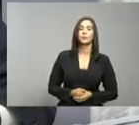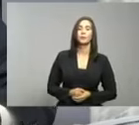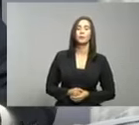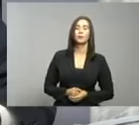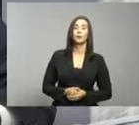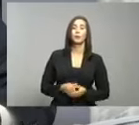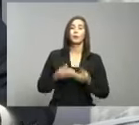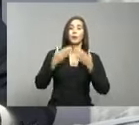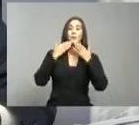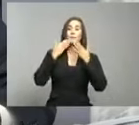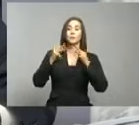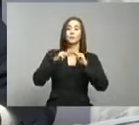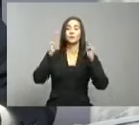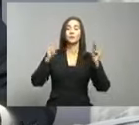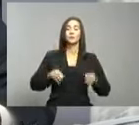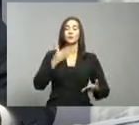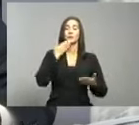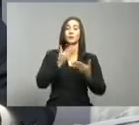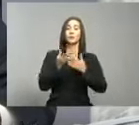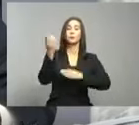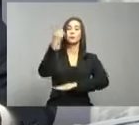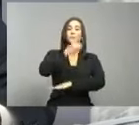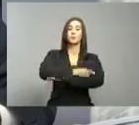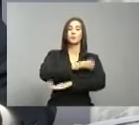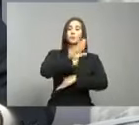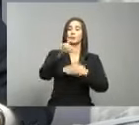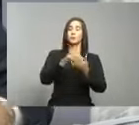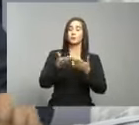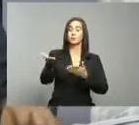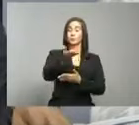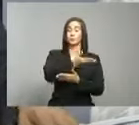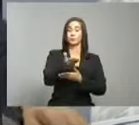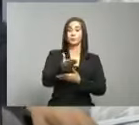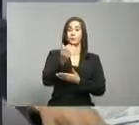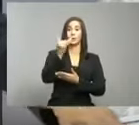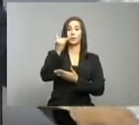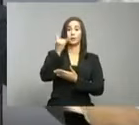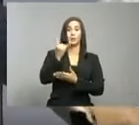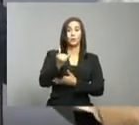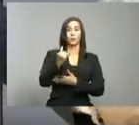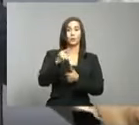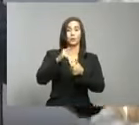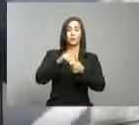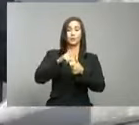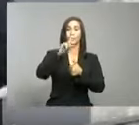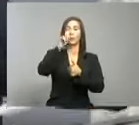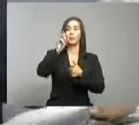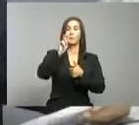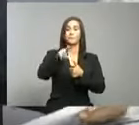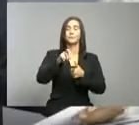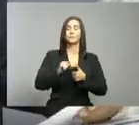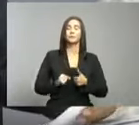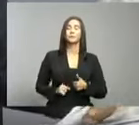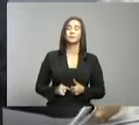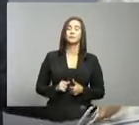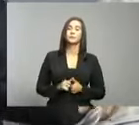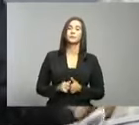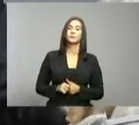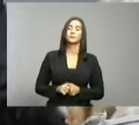Muchísimas gracias a usted, Ministro. Buenos días para todos. Le damos la participación a Altagracia Ortiz.